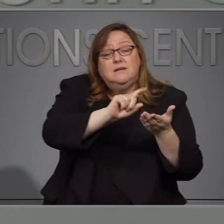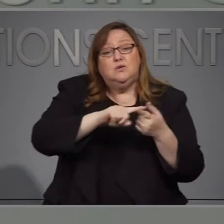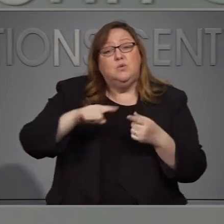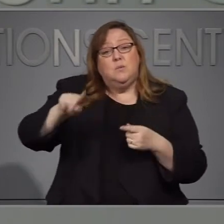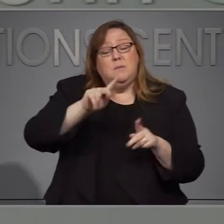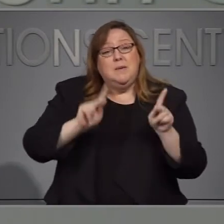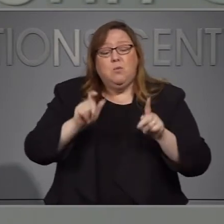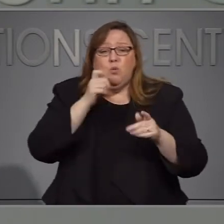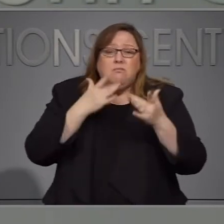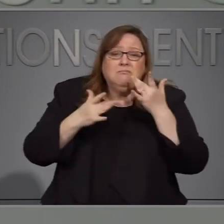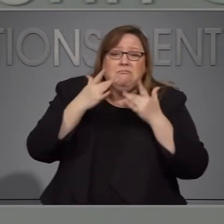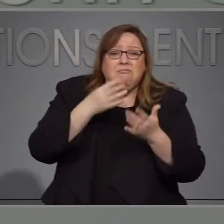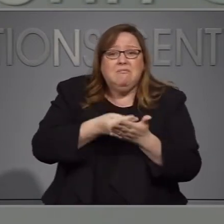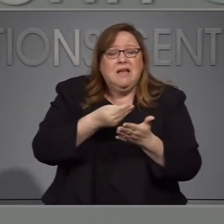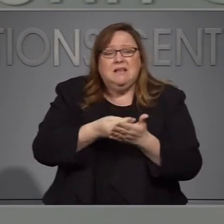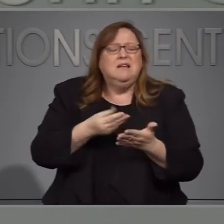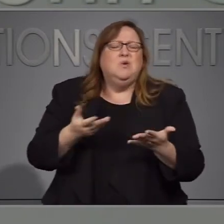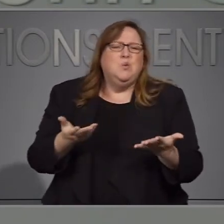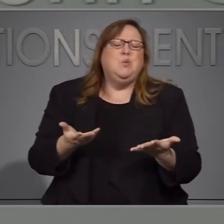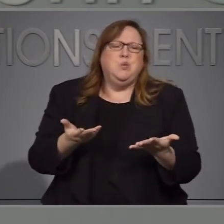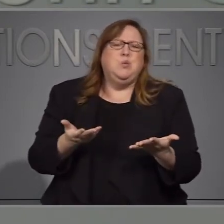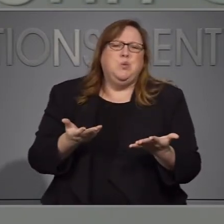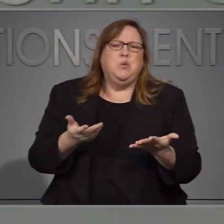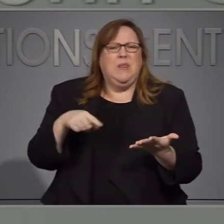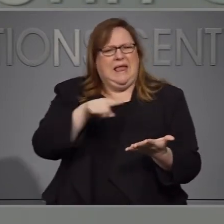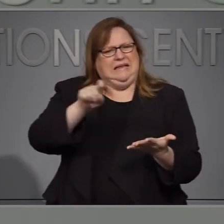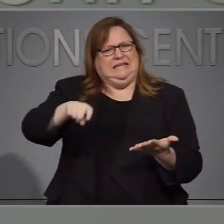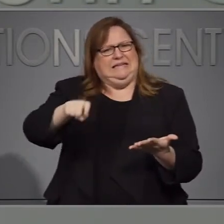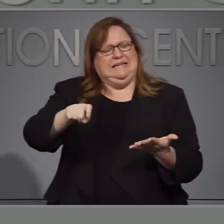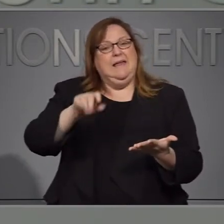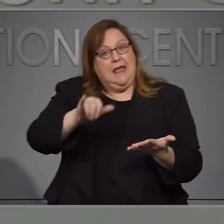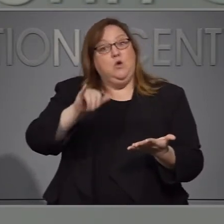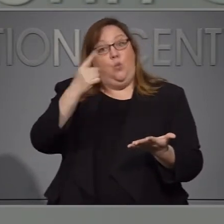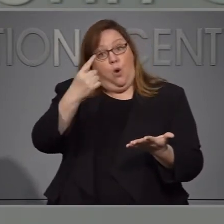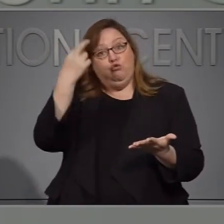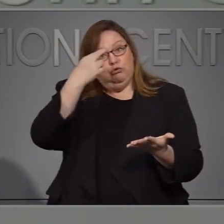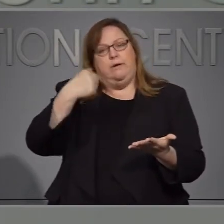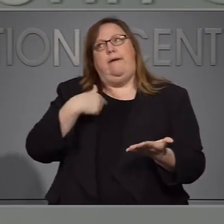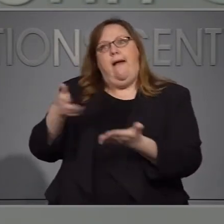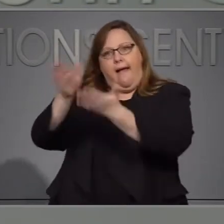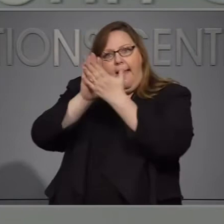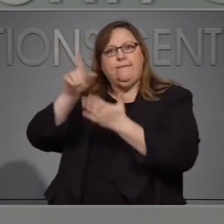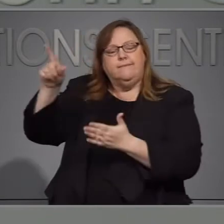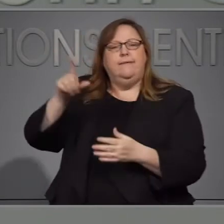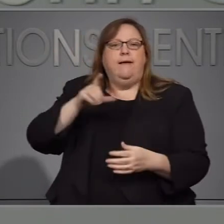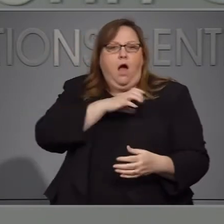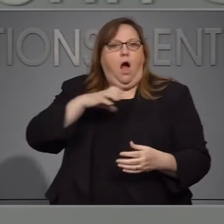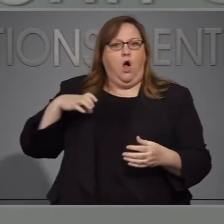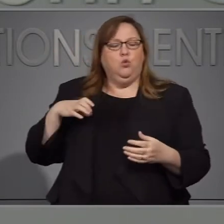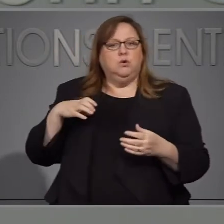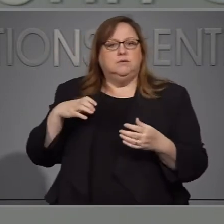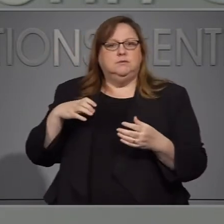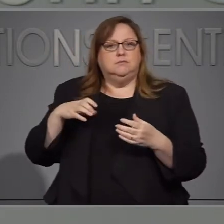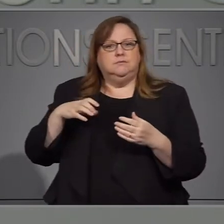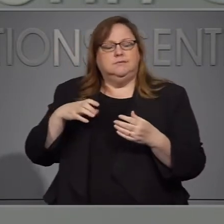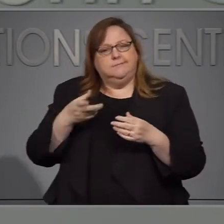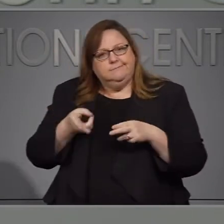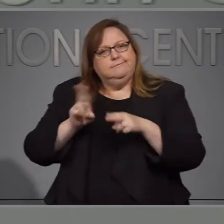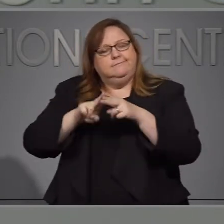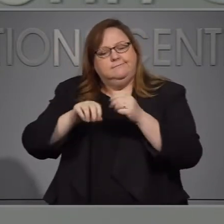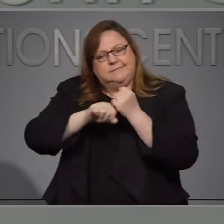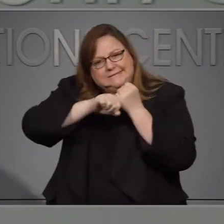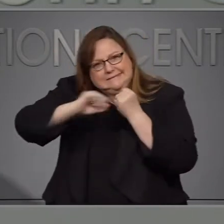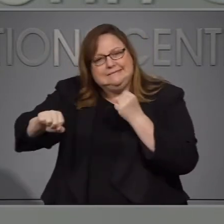una de las razones por la que estoy instando al Congreso que extienda los beneficios de desempleo va a